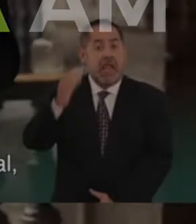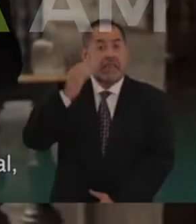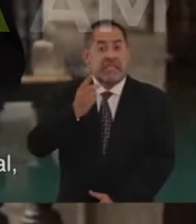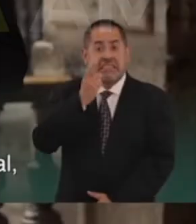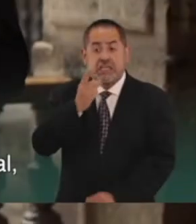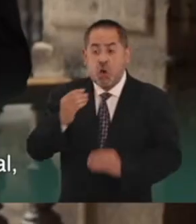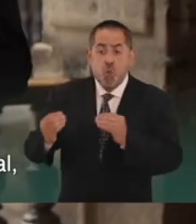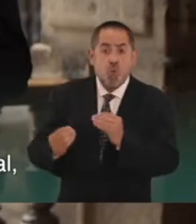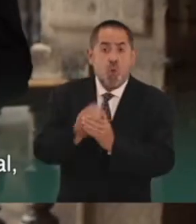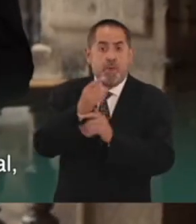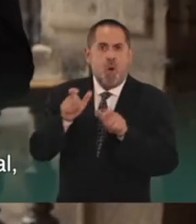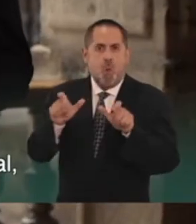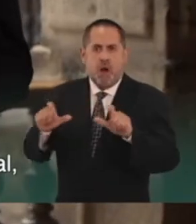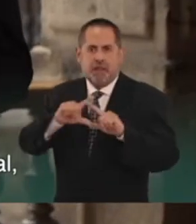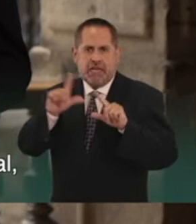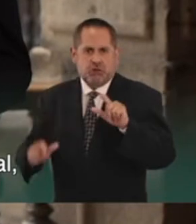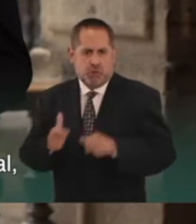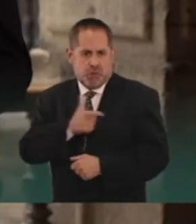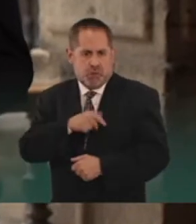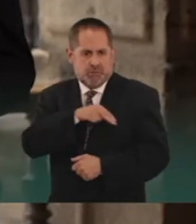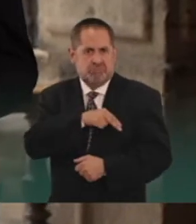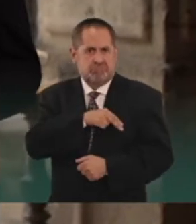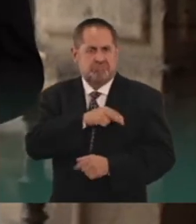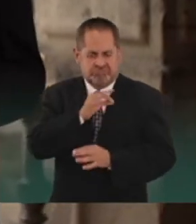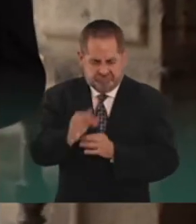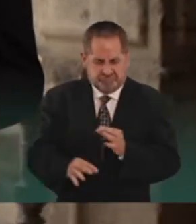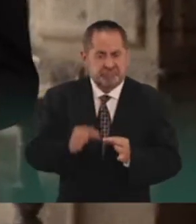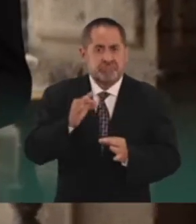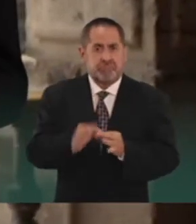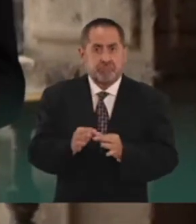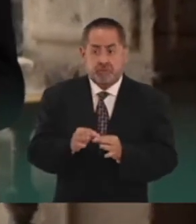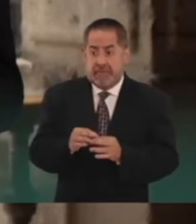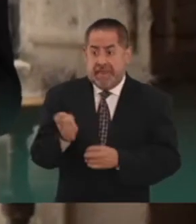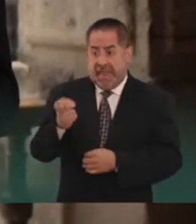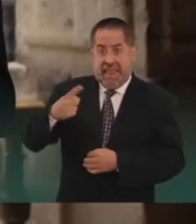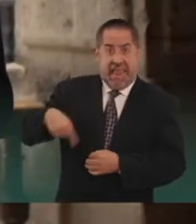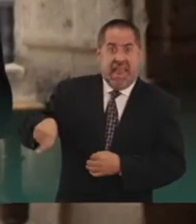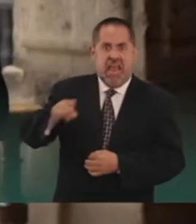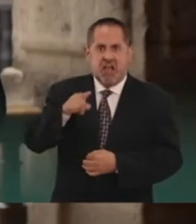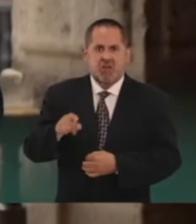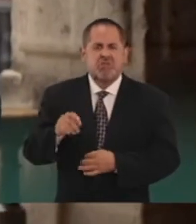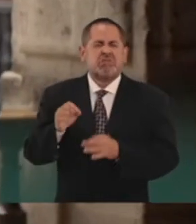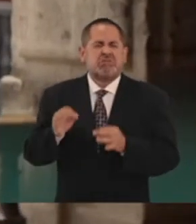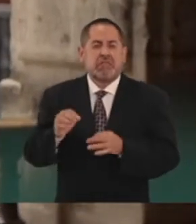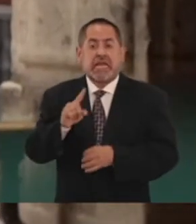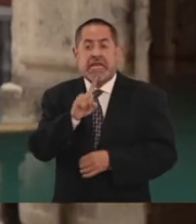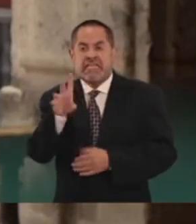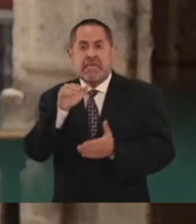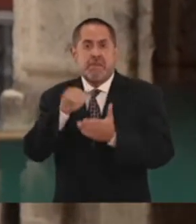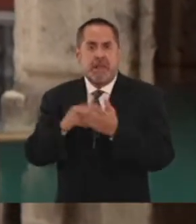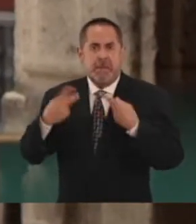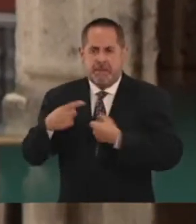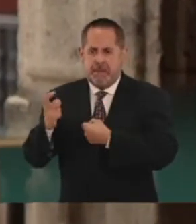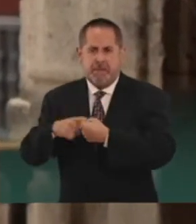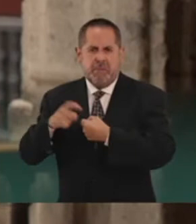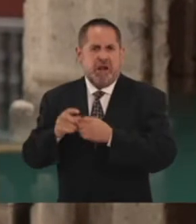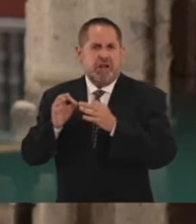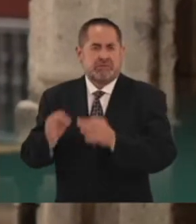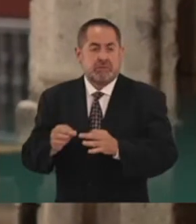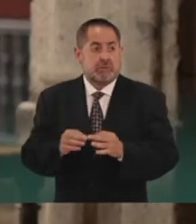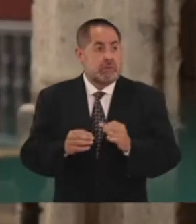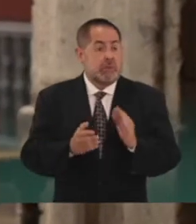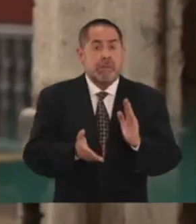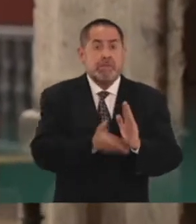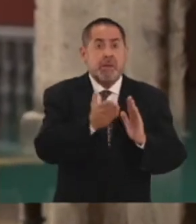Dijimos que íbamos a crear la Guardia Nacional y cumplimos. Esta nueva institución cuenta con 100.000 elementos. Se han